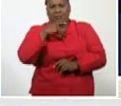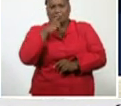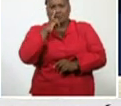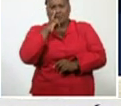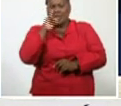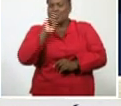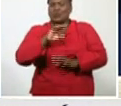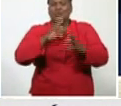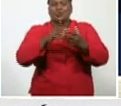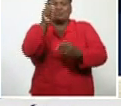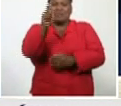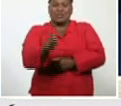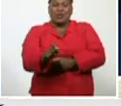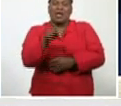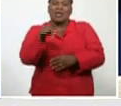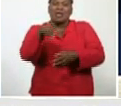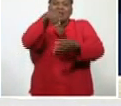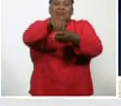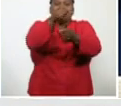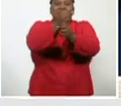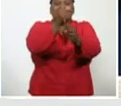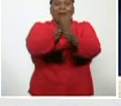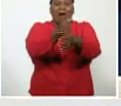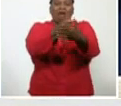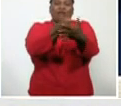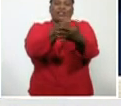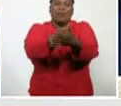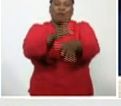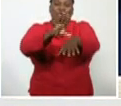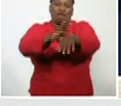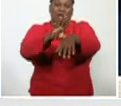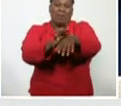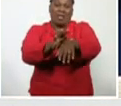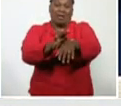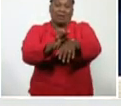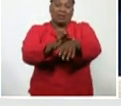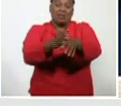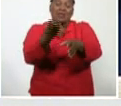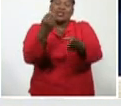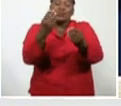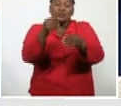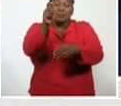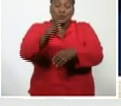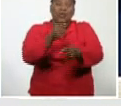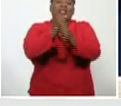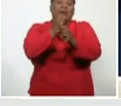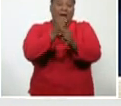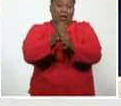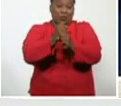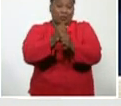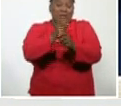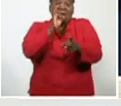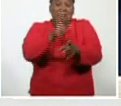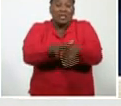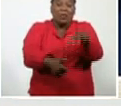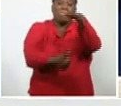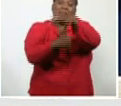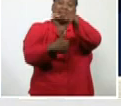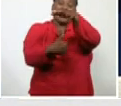en el enfrentamiento, a esta pandemia, que son muchos, encabezados, por nuestro presidente,